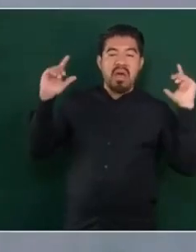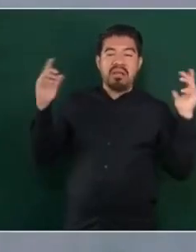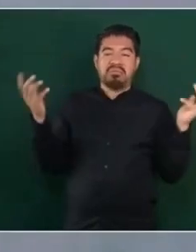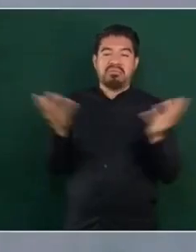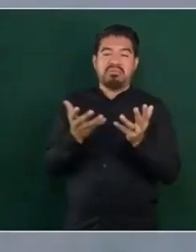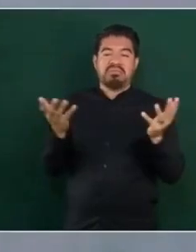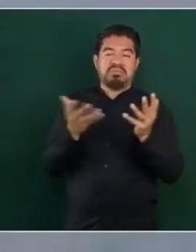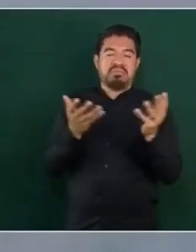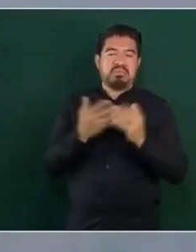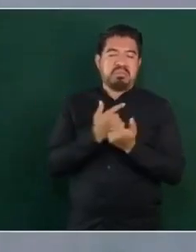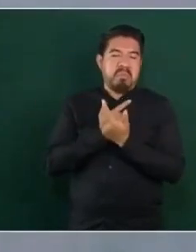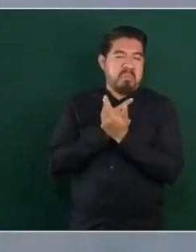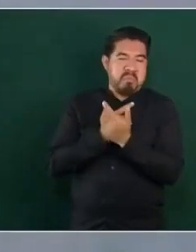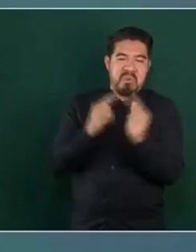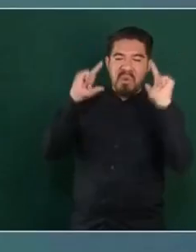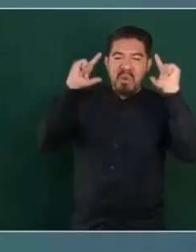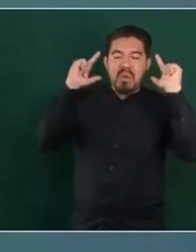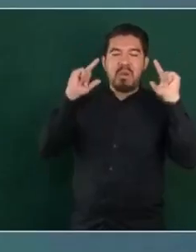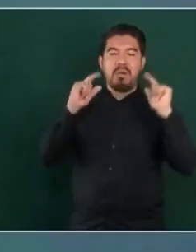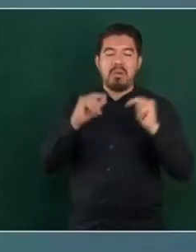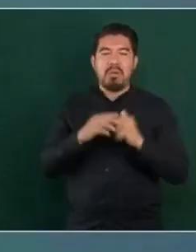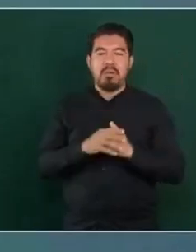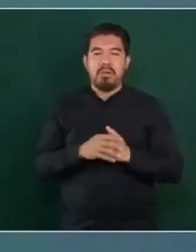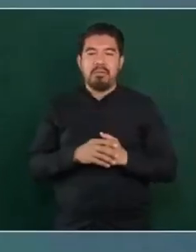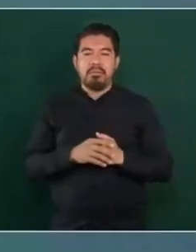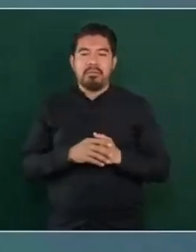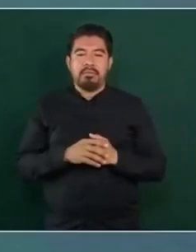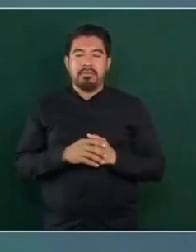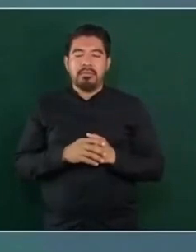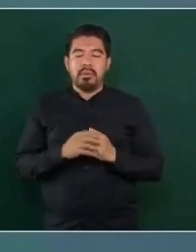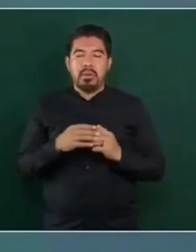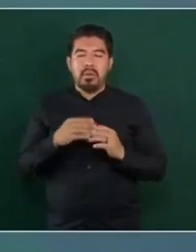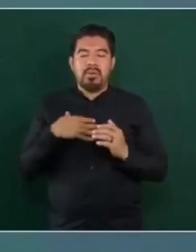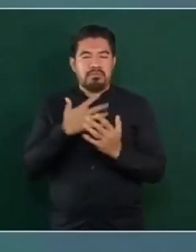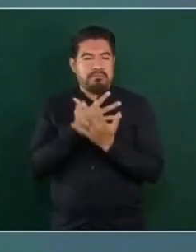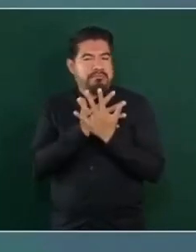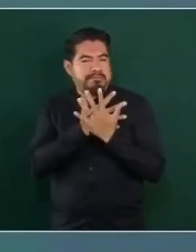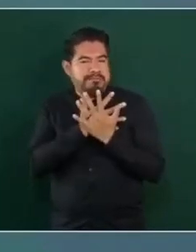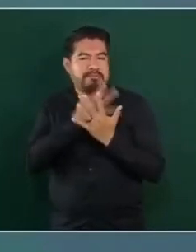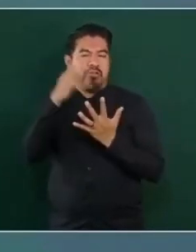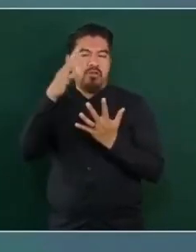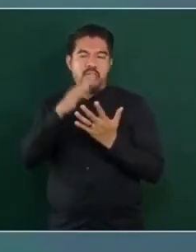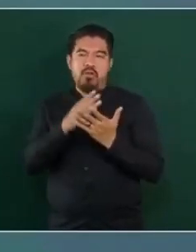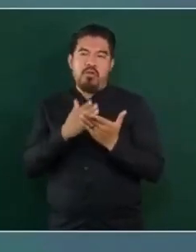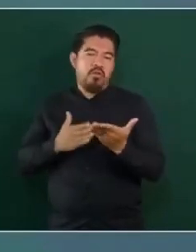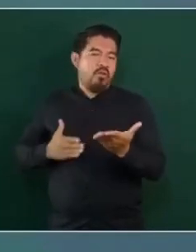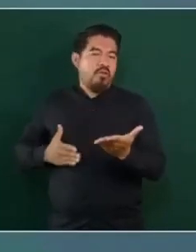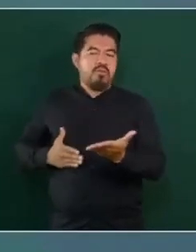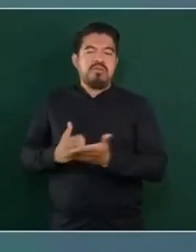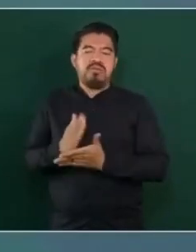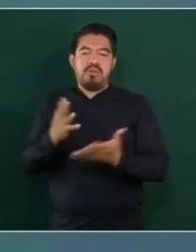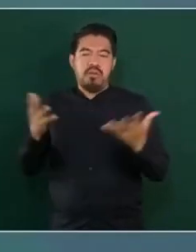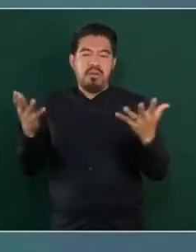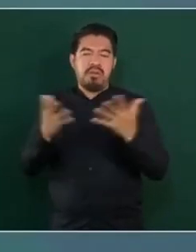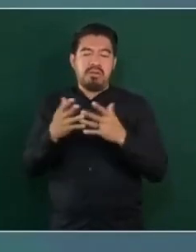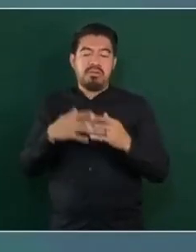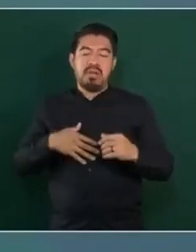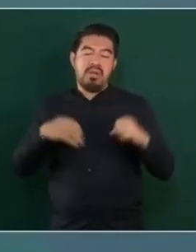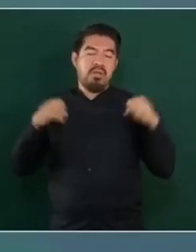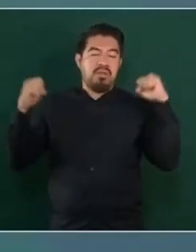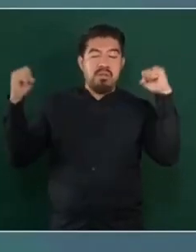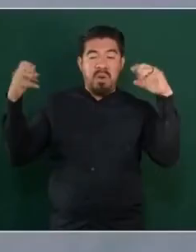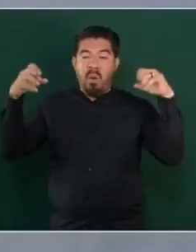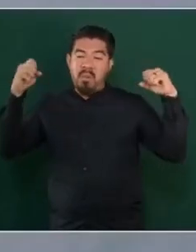los excesos y los antros,